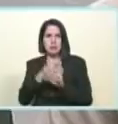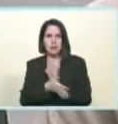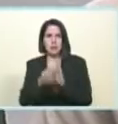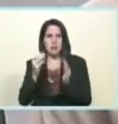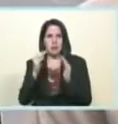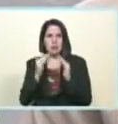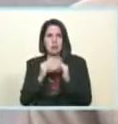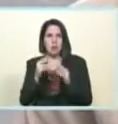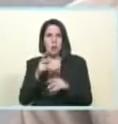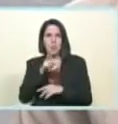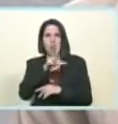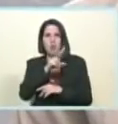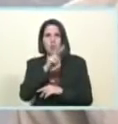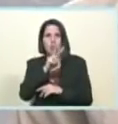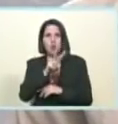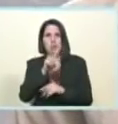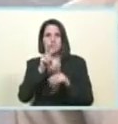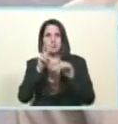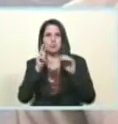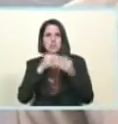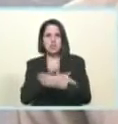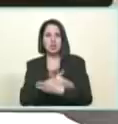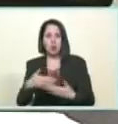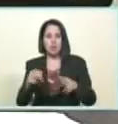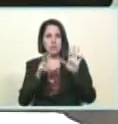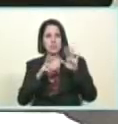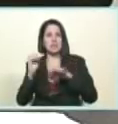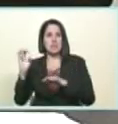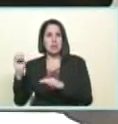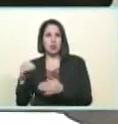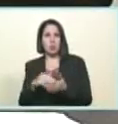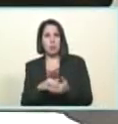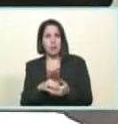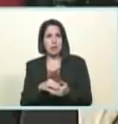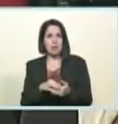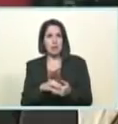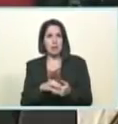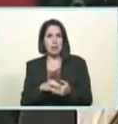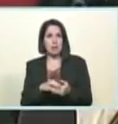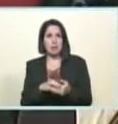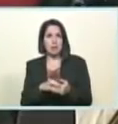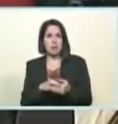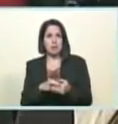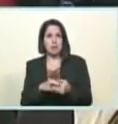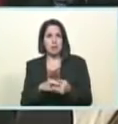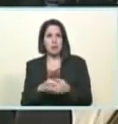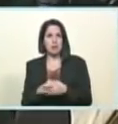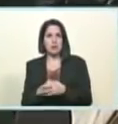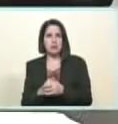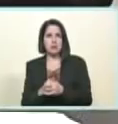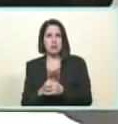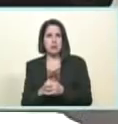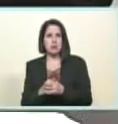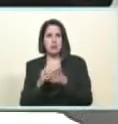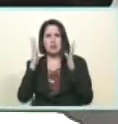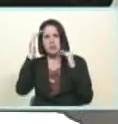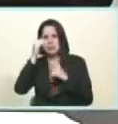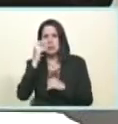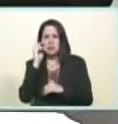2 millones 700 mil si tenemos ya 300 mil para transferir a los servicios correcto atención